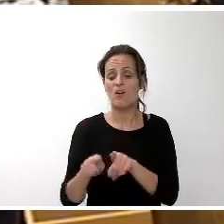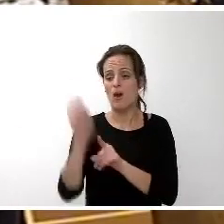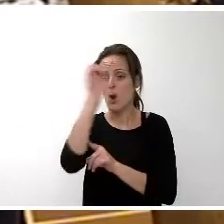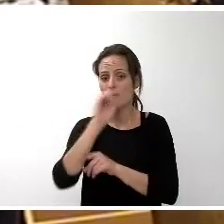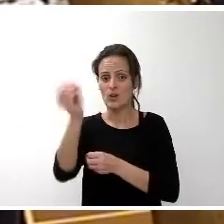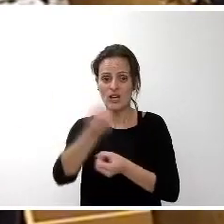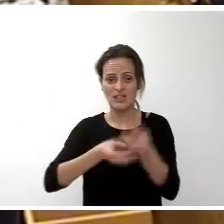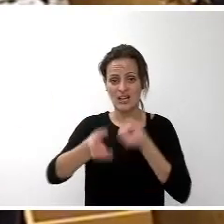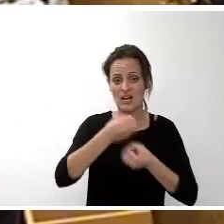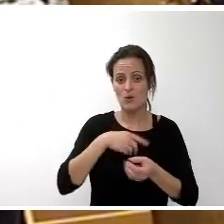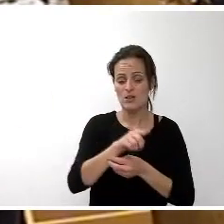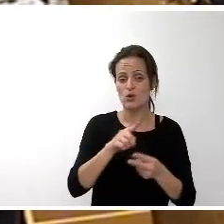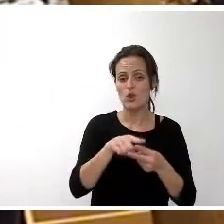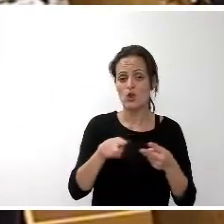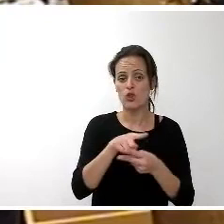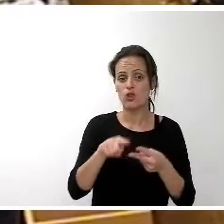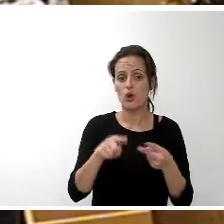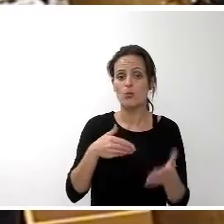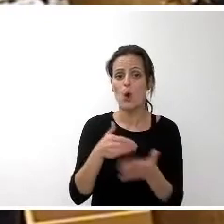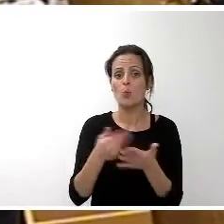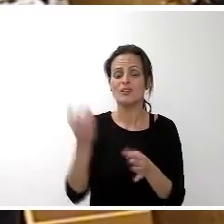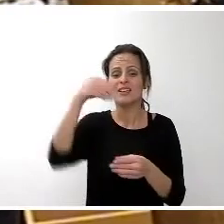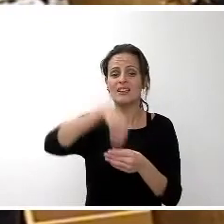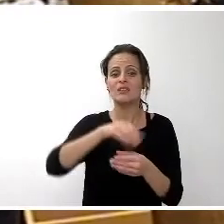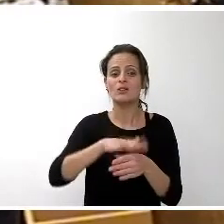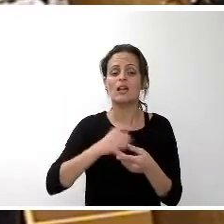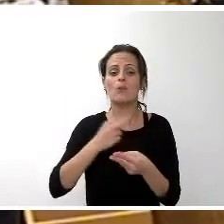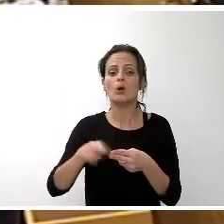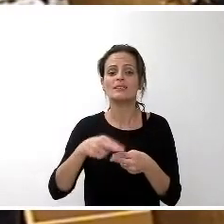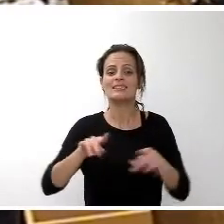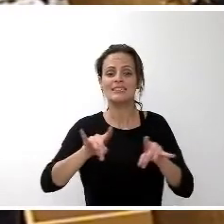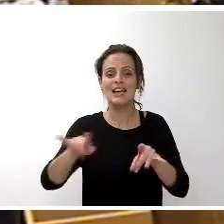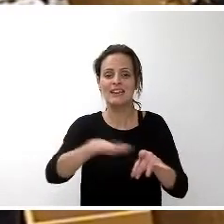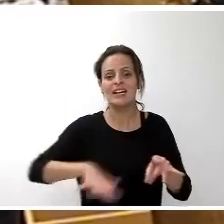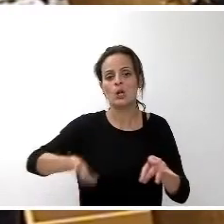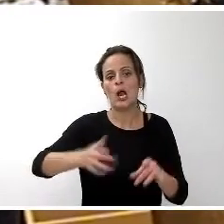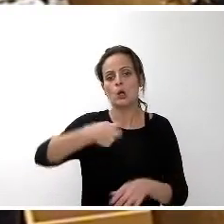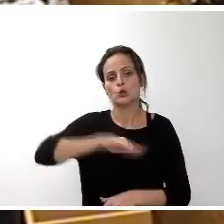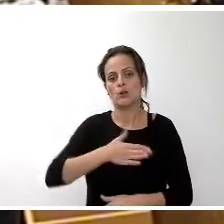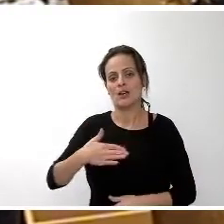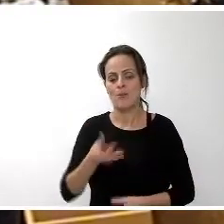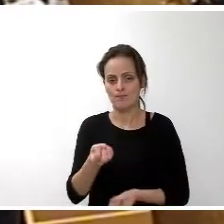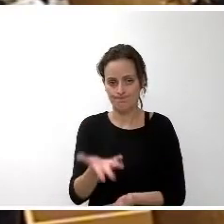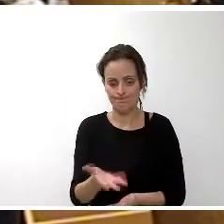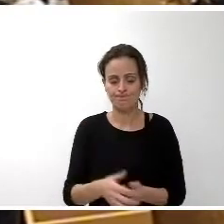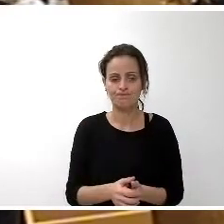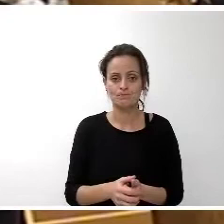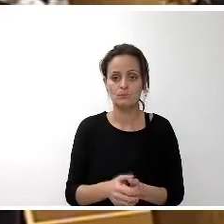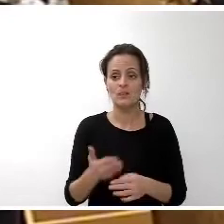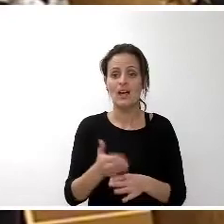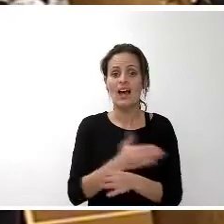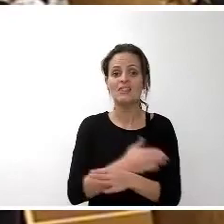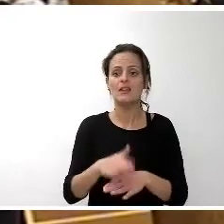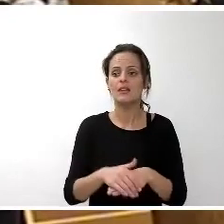dos propuestas vinculadas a lo que es el área de política territorial que habíamos planteado antes de fijar